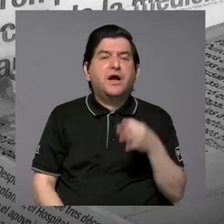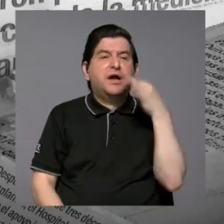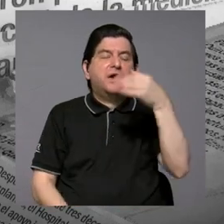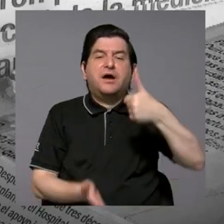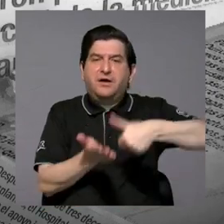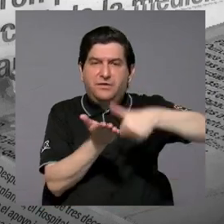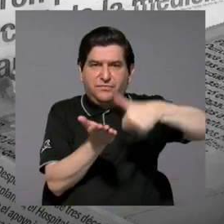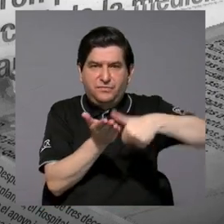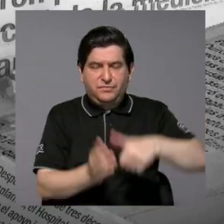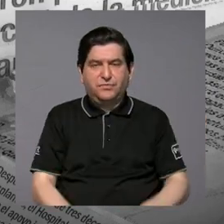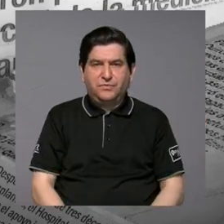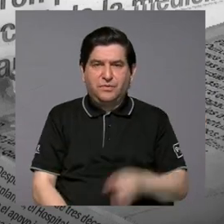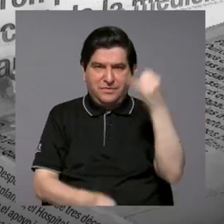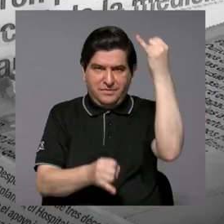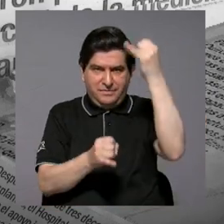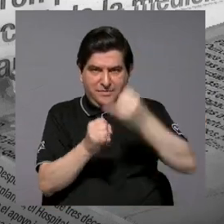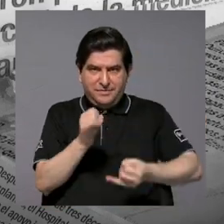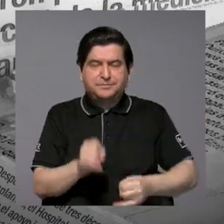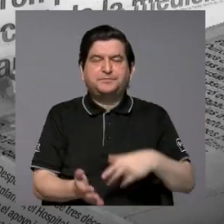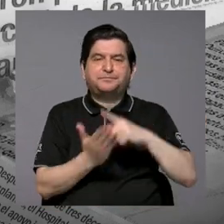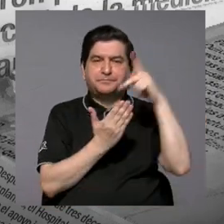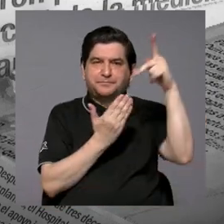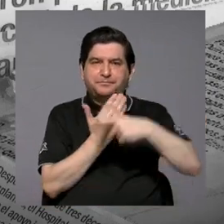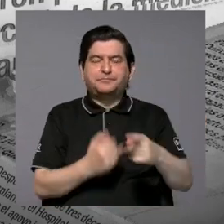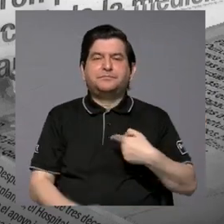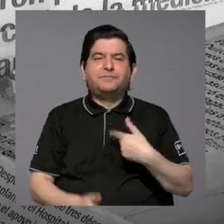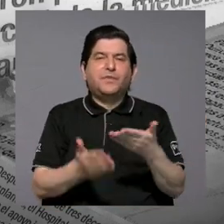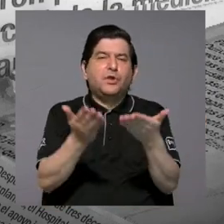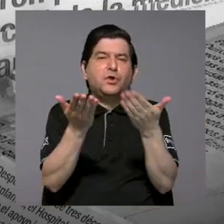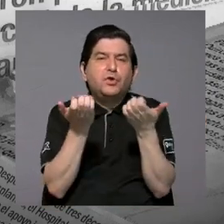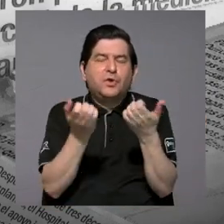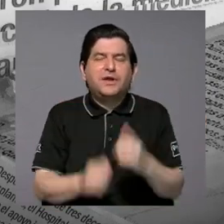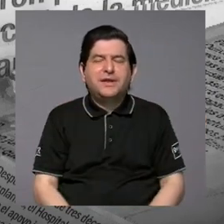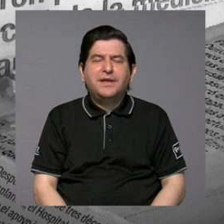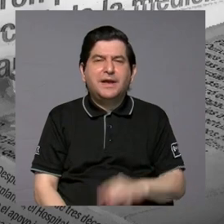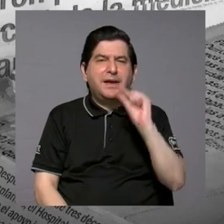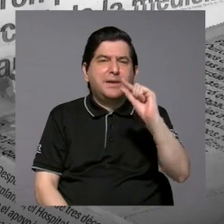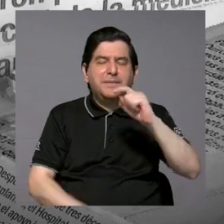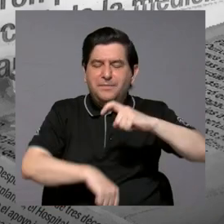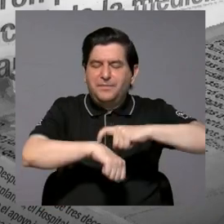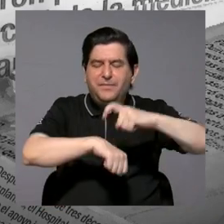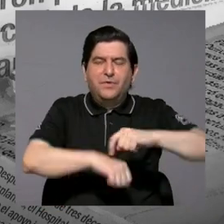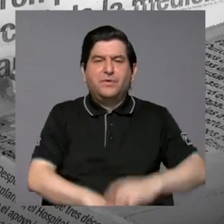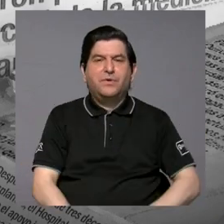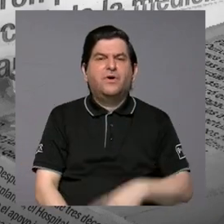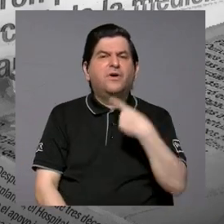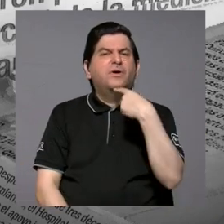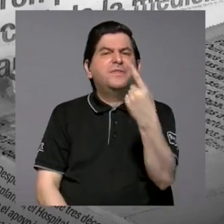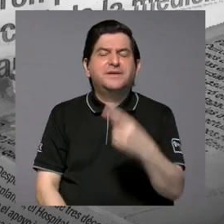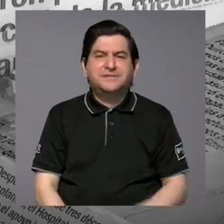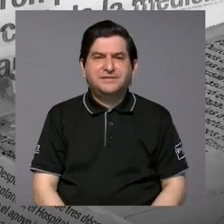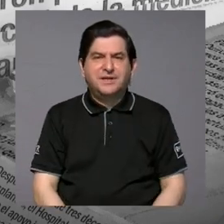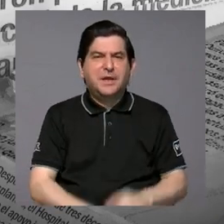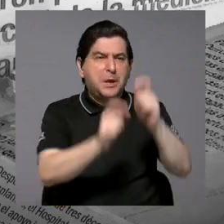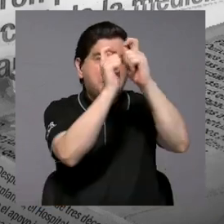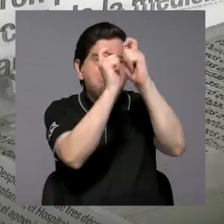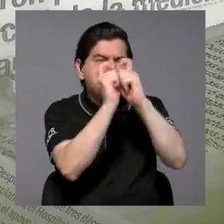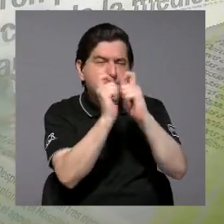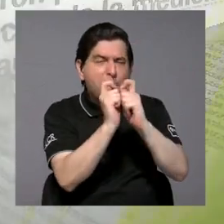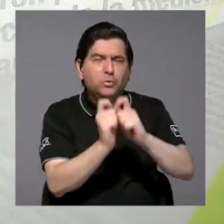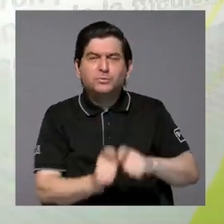siguientes elecciones. Para finalizar el programa, yo lo que quería que muy brevemente usted nos dijera, ¿cuáles son los puntos